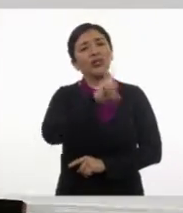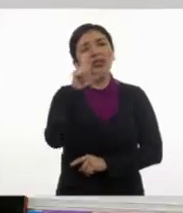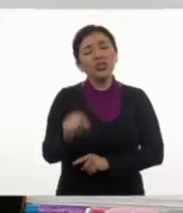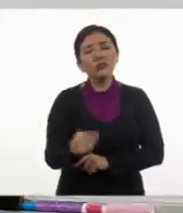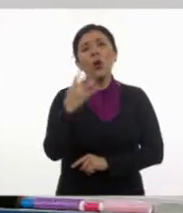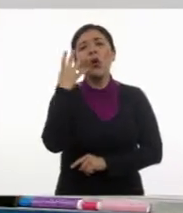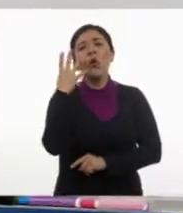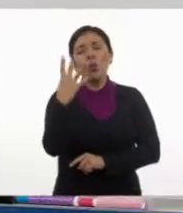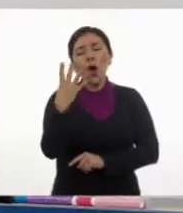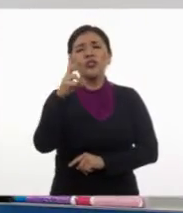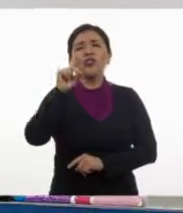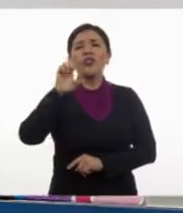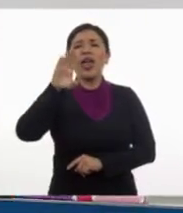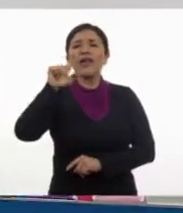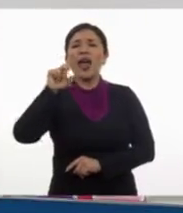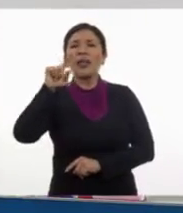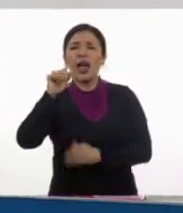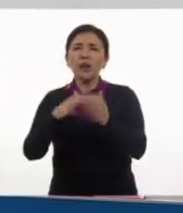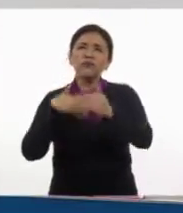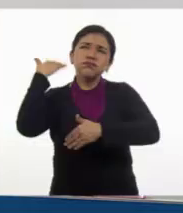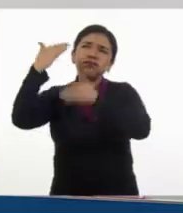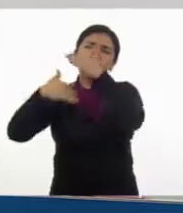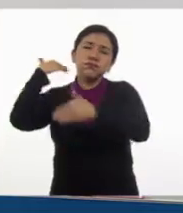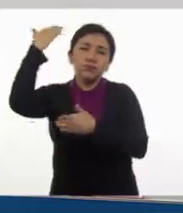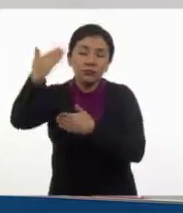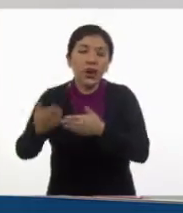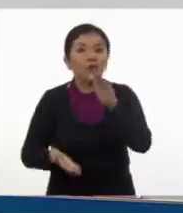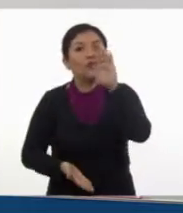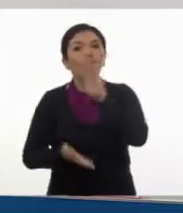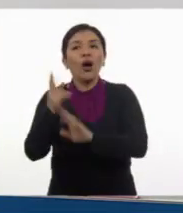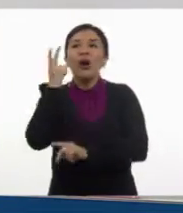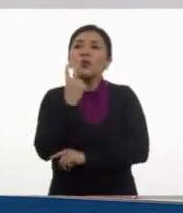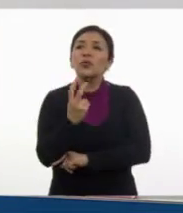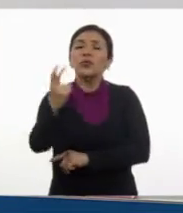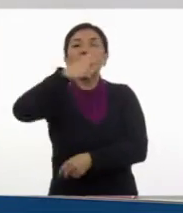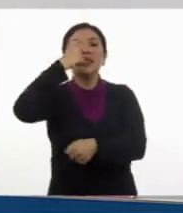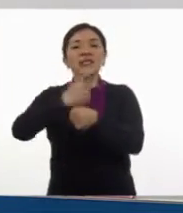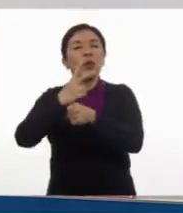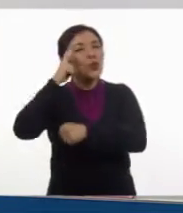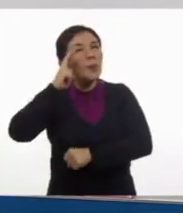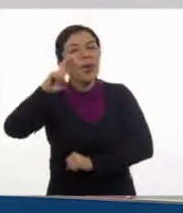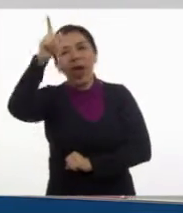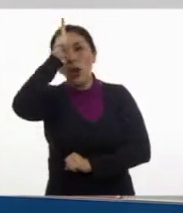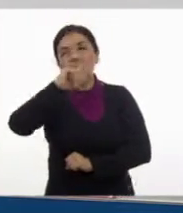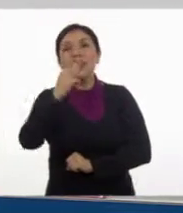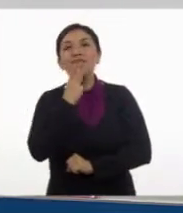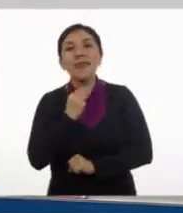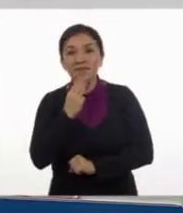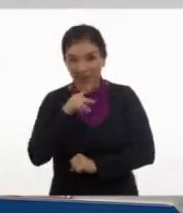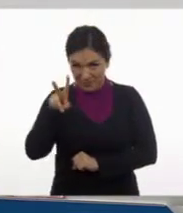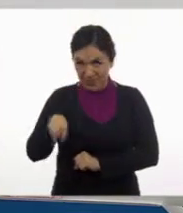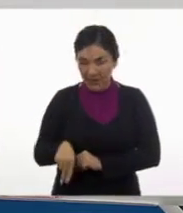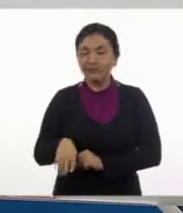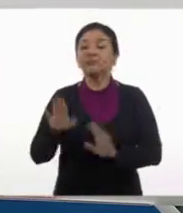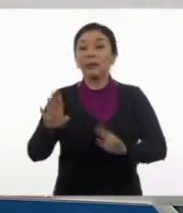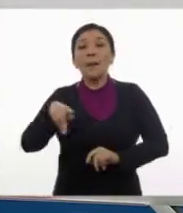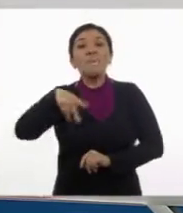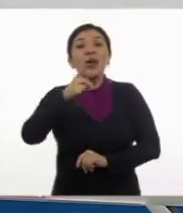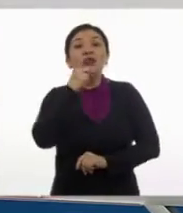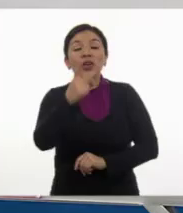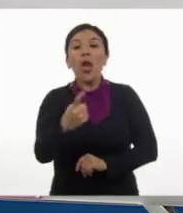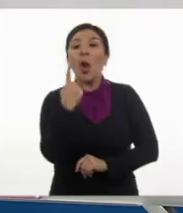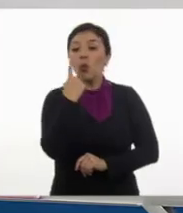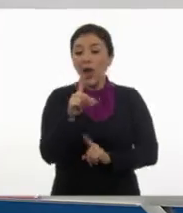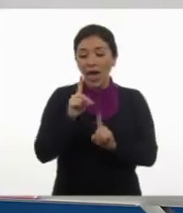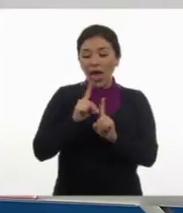décadas después se fueron a su segunda luna de miel. Exacto. ¿Estamos de acuerdo? Sí. Pero dijimos que una